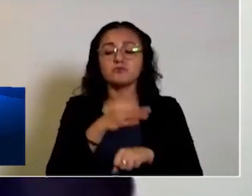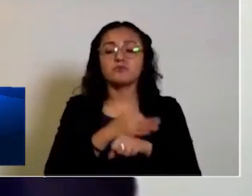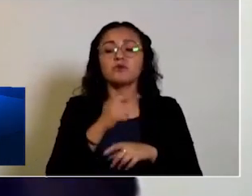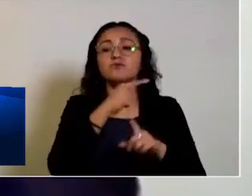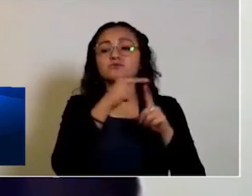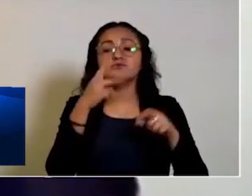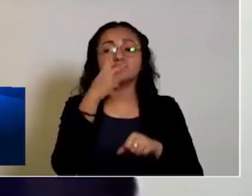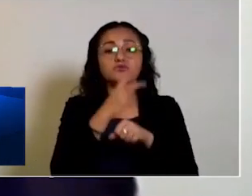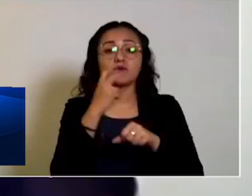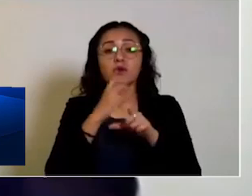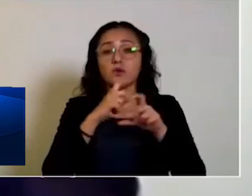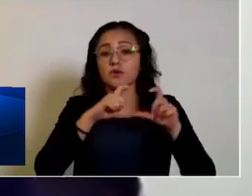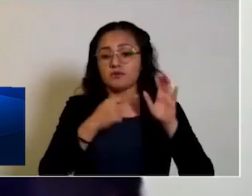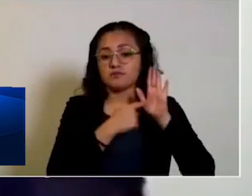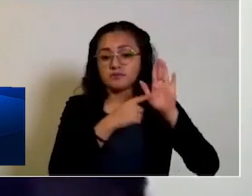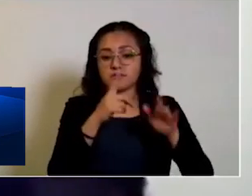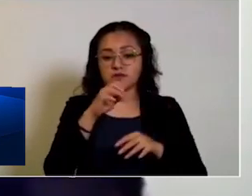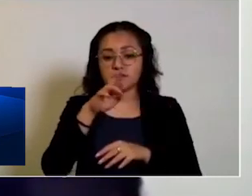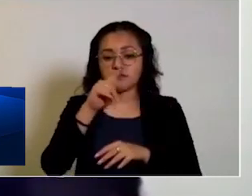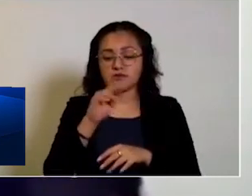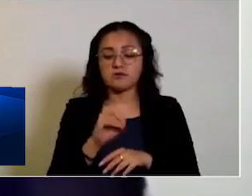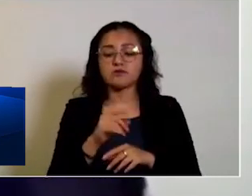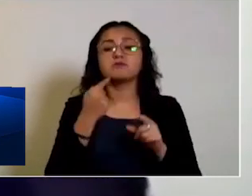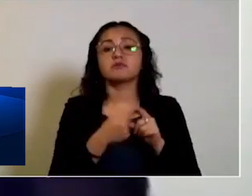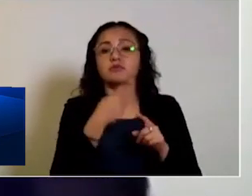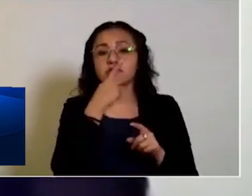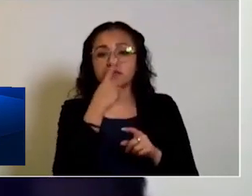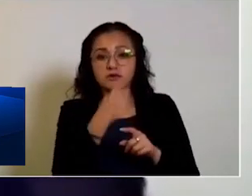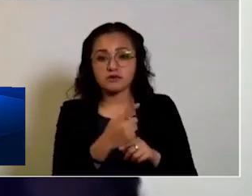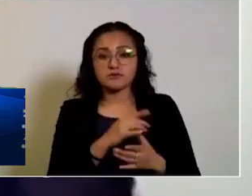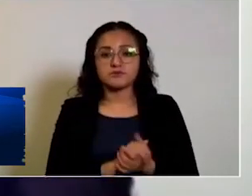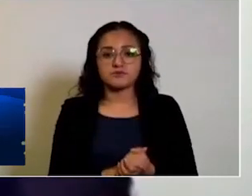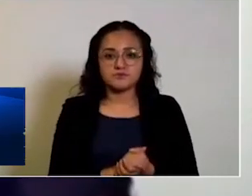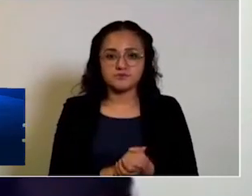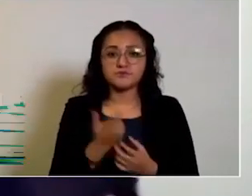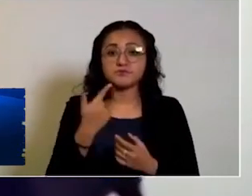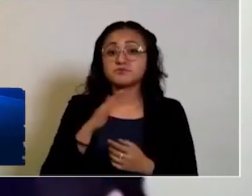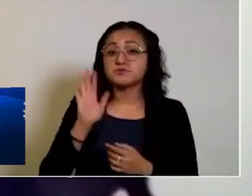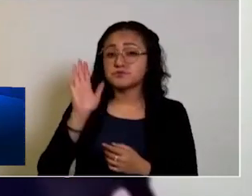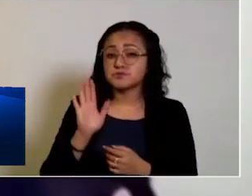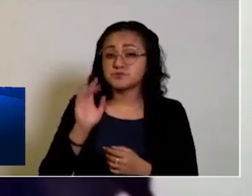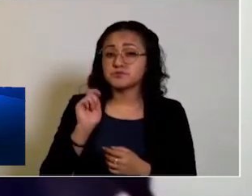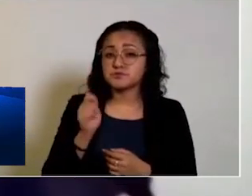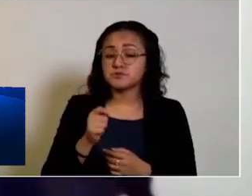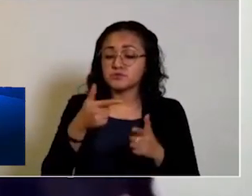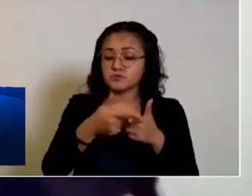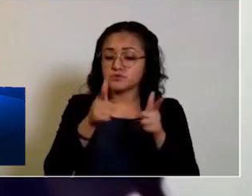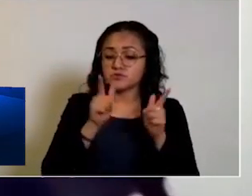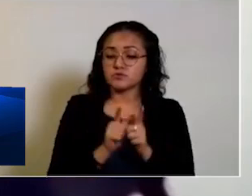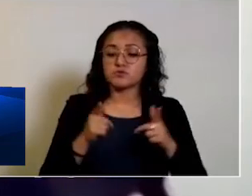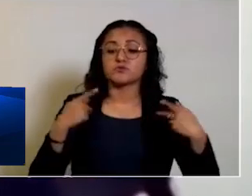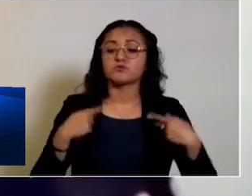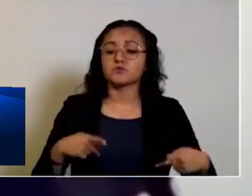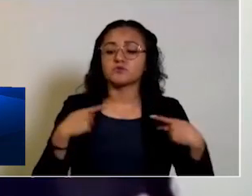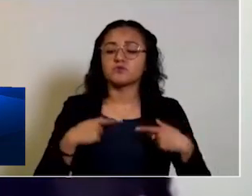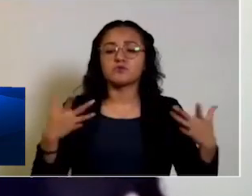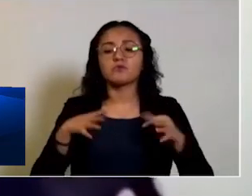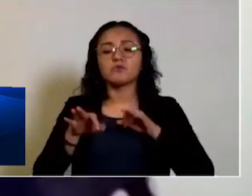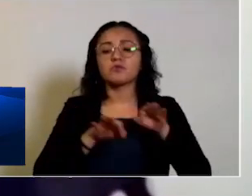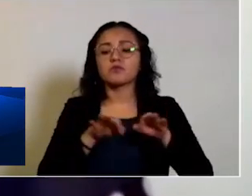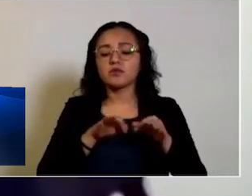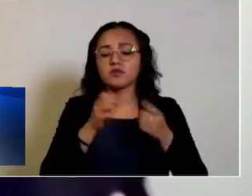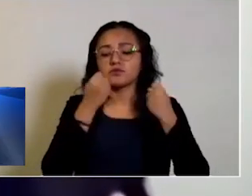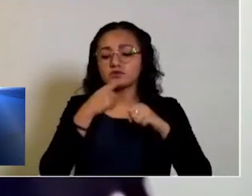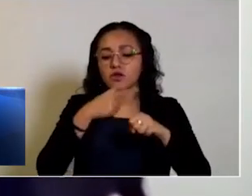numeral segundo de este decreto será de acuerdo a los siguientes supuestos. Por grupos de personas haciendo trabajo